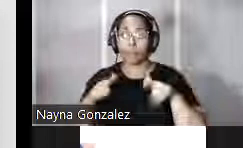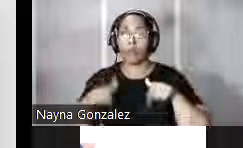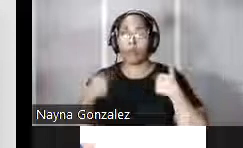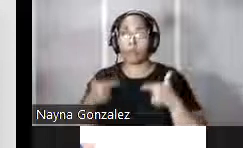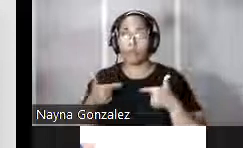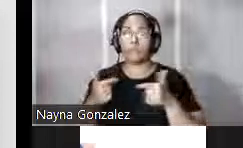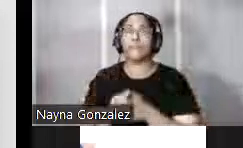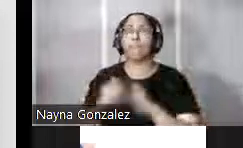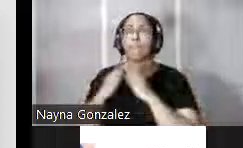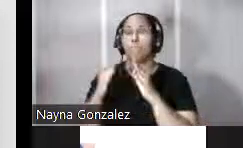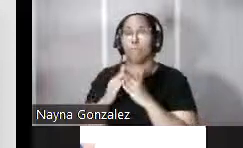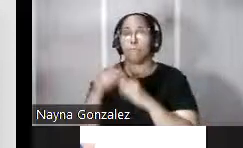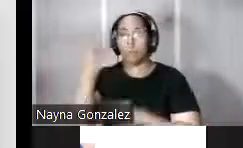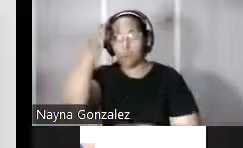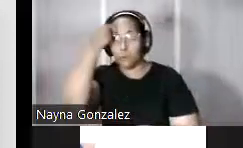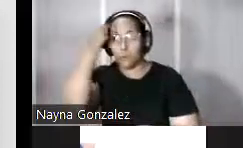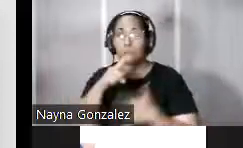a las necesidades del momento.